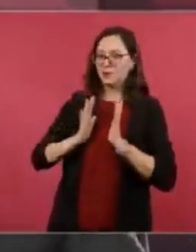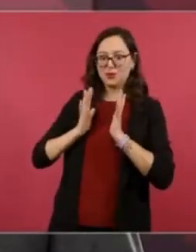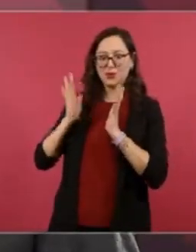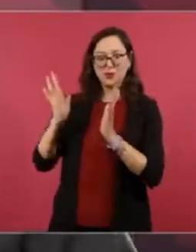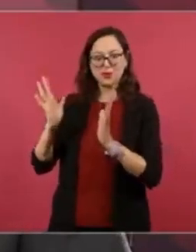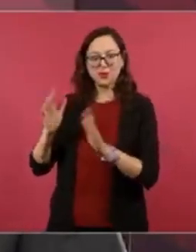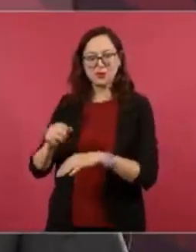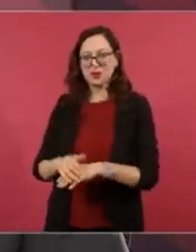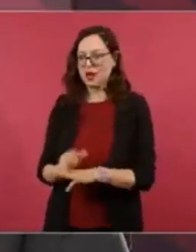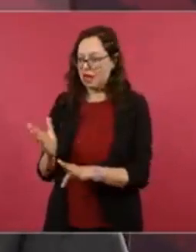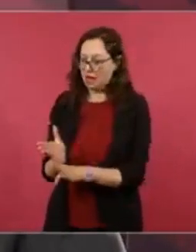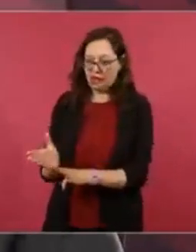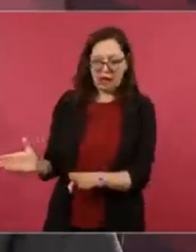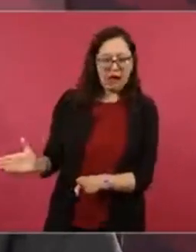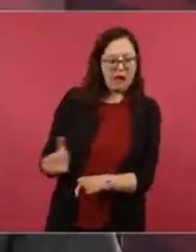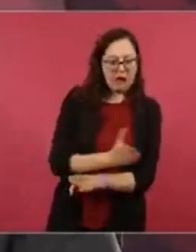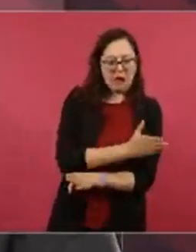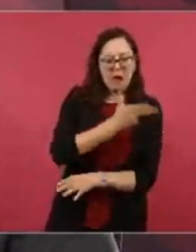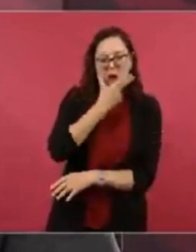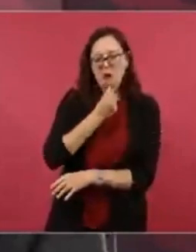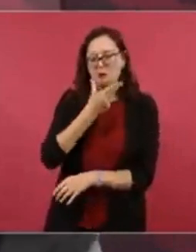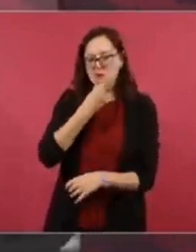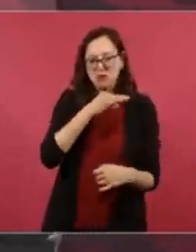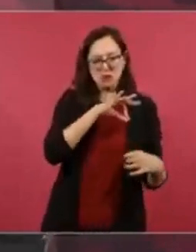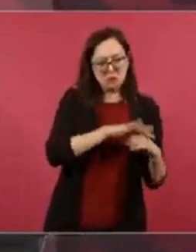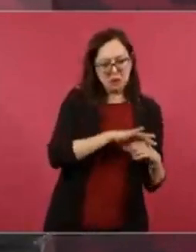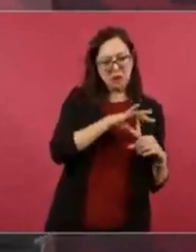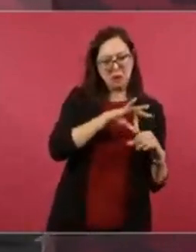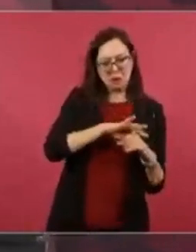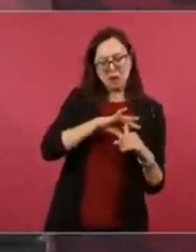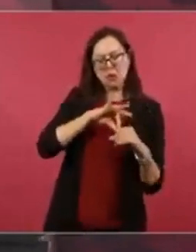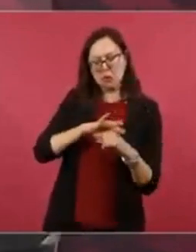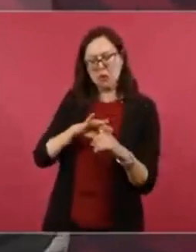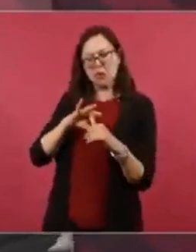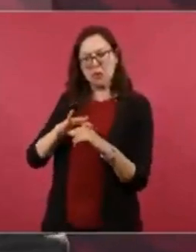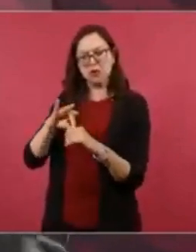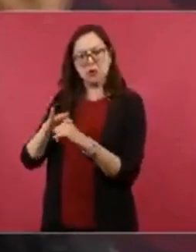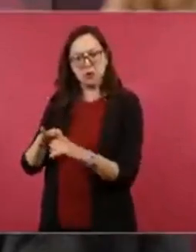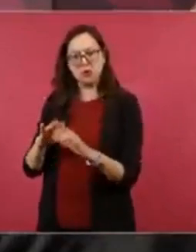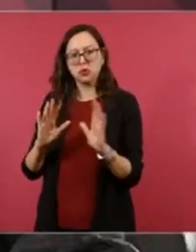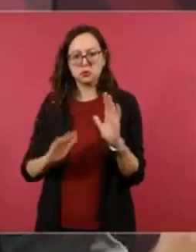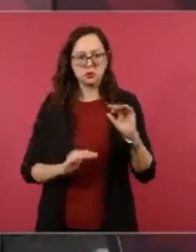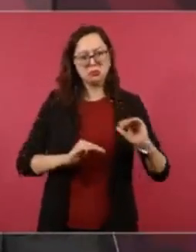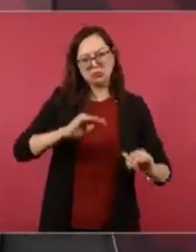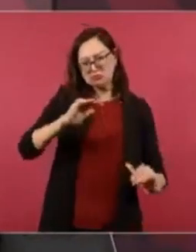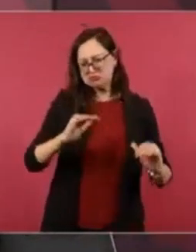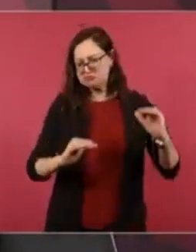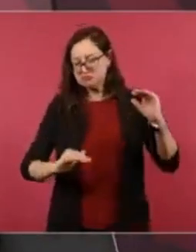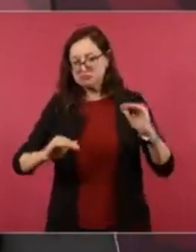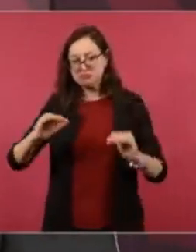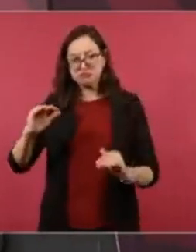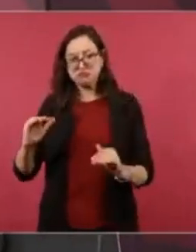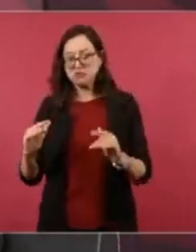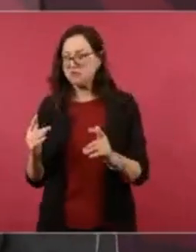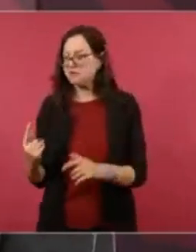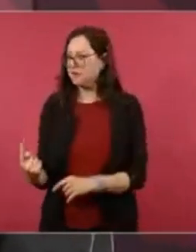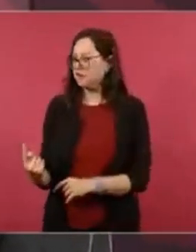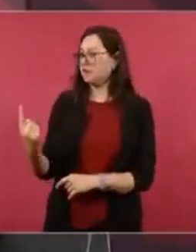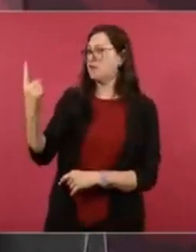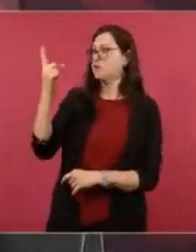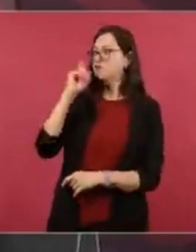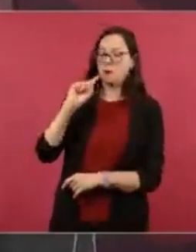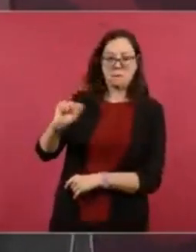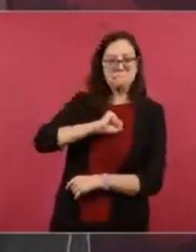o hemos ocupado el cargo de presidente.